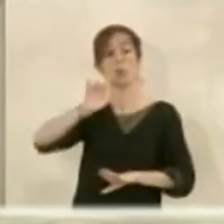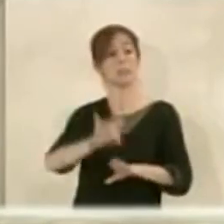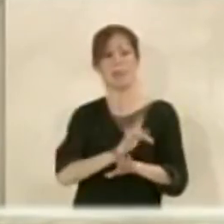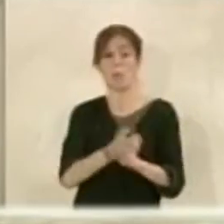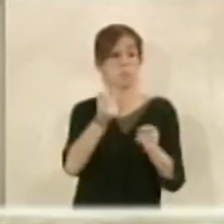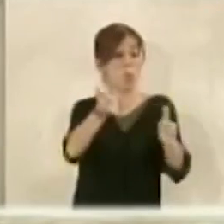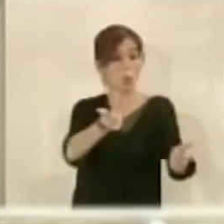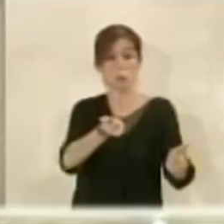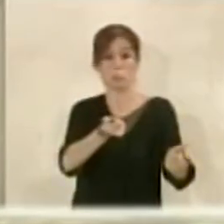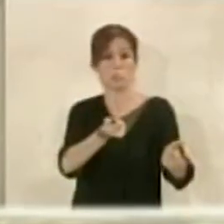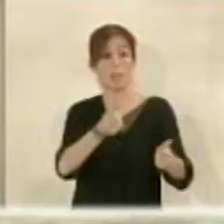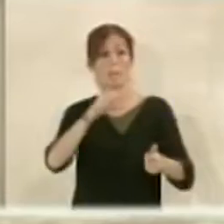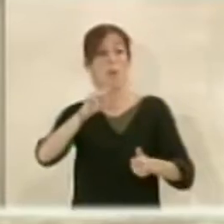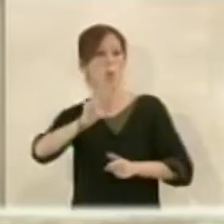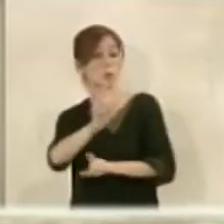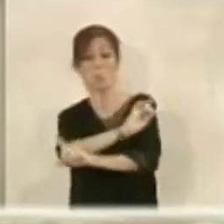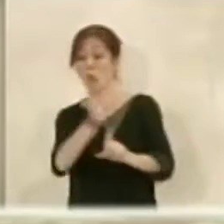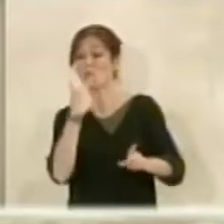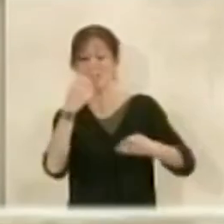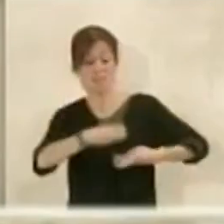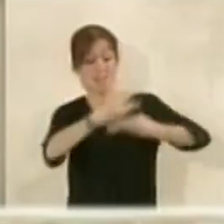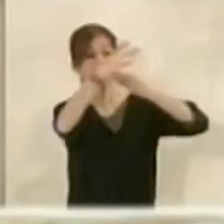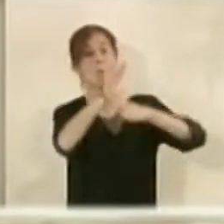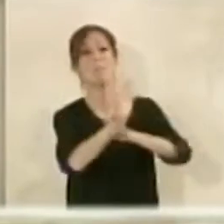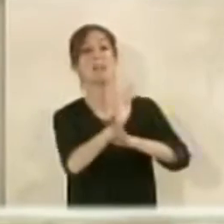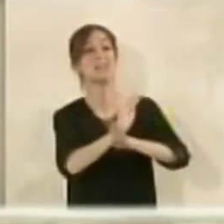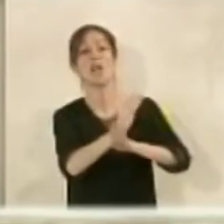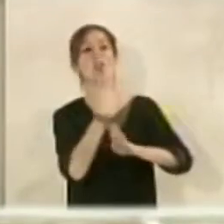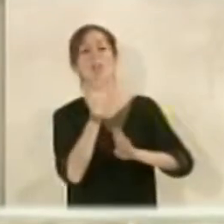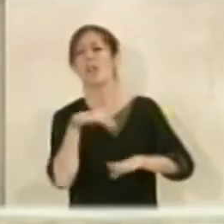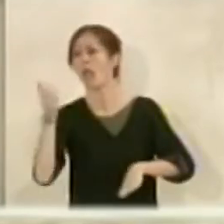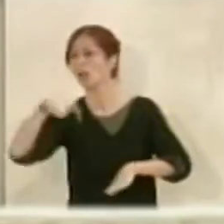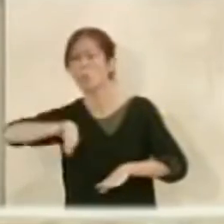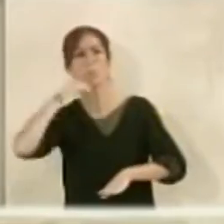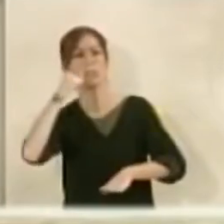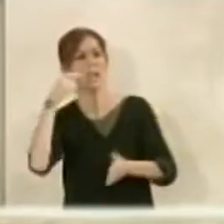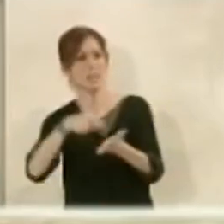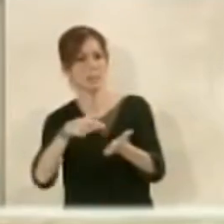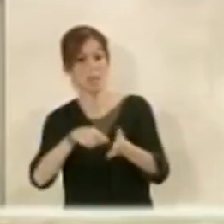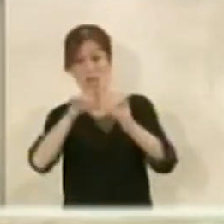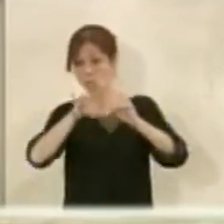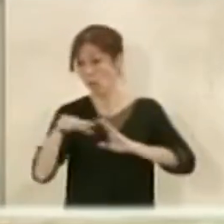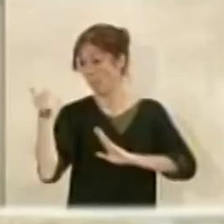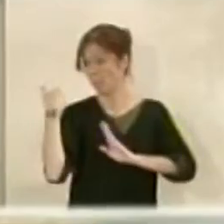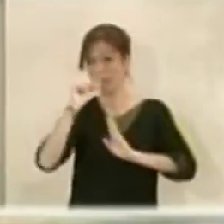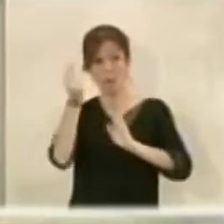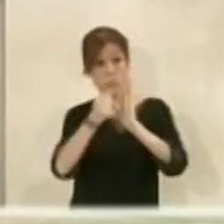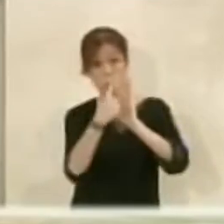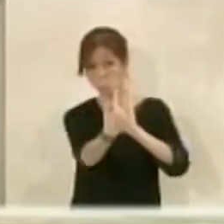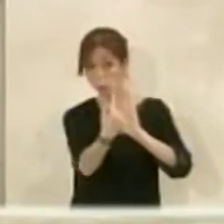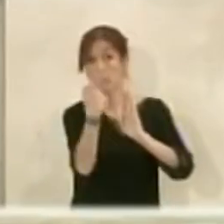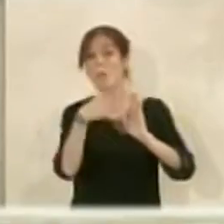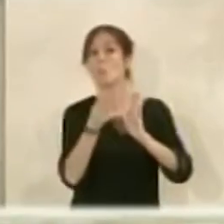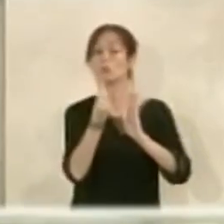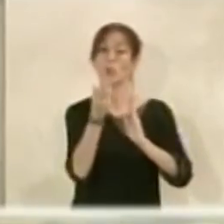Por parte del PGO tampoco decía que ese inmueble había que mantenerlo por muchas reivindicaciones y estamos igual que en el primer punto. También hubo